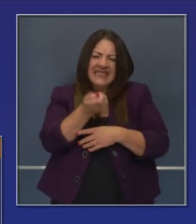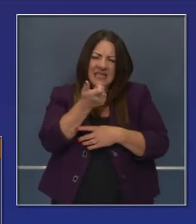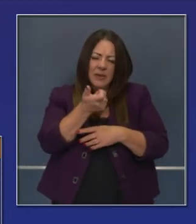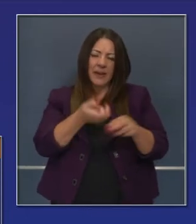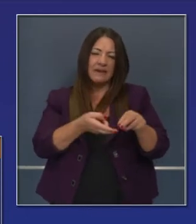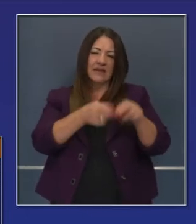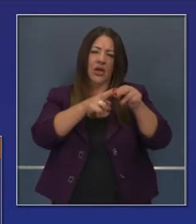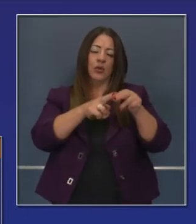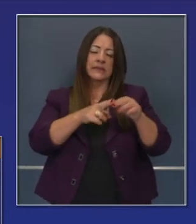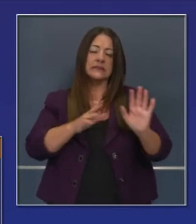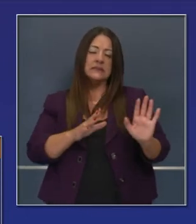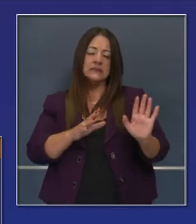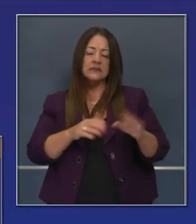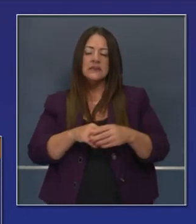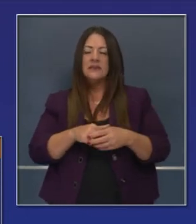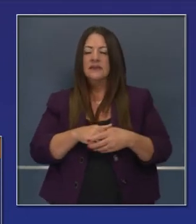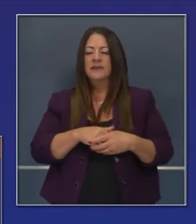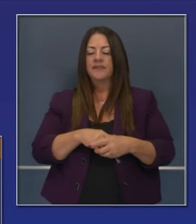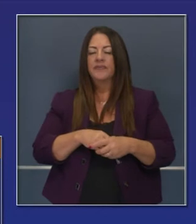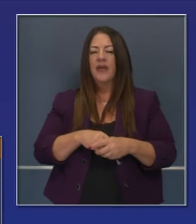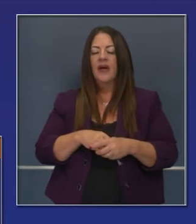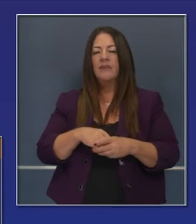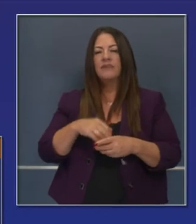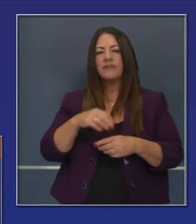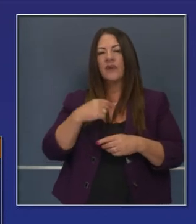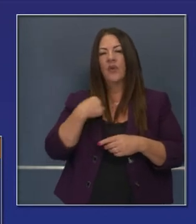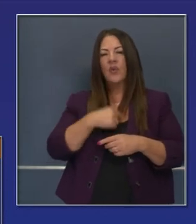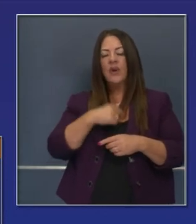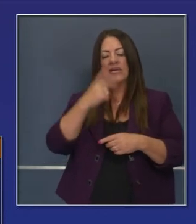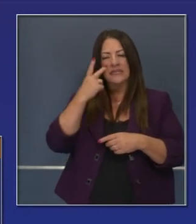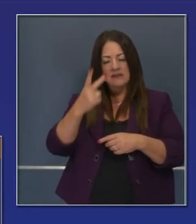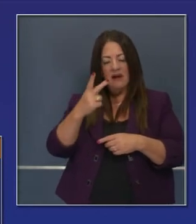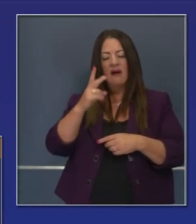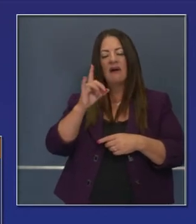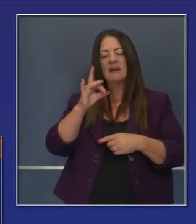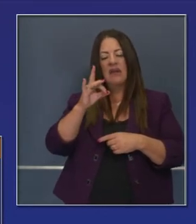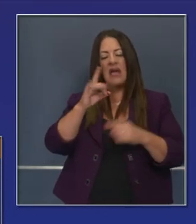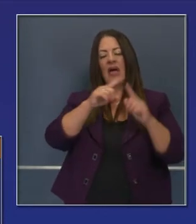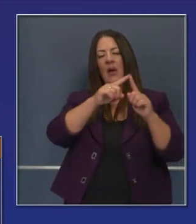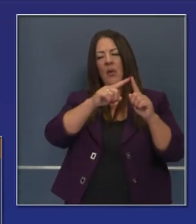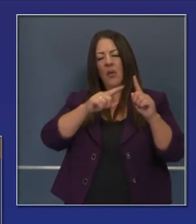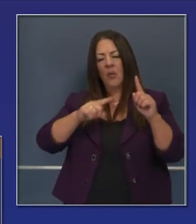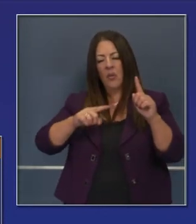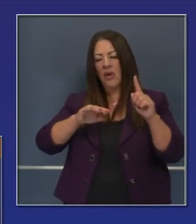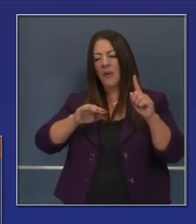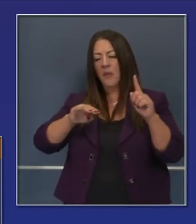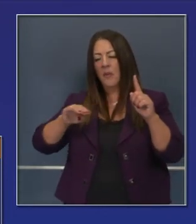aumento modesto al revertir, al recaer un poco.